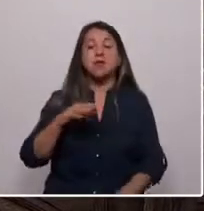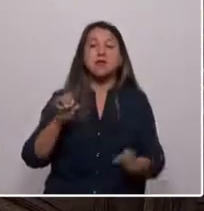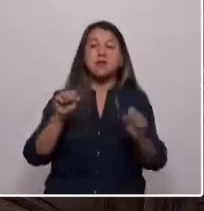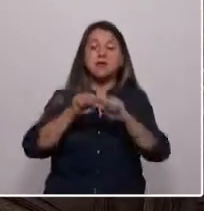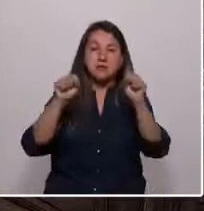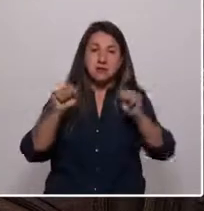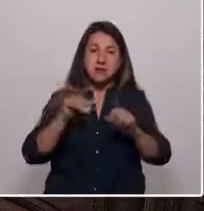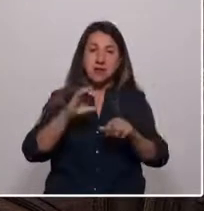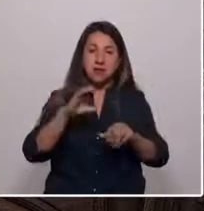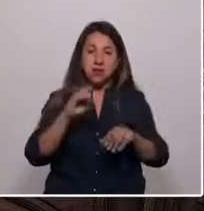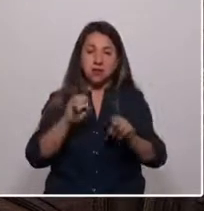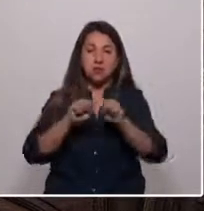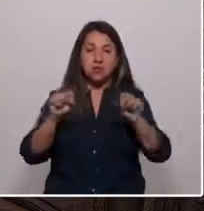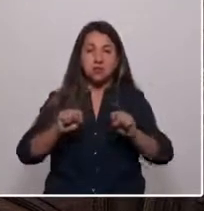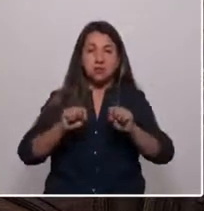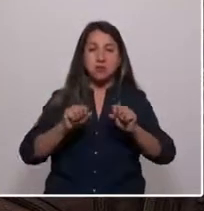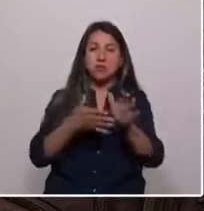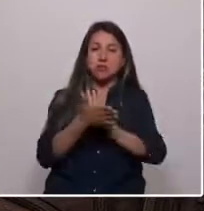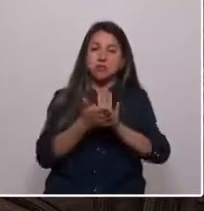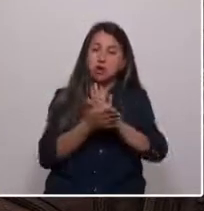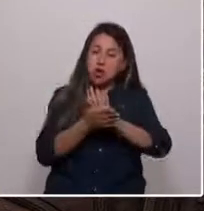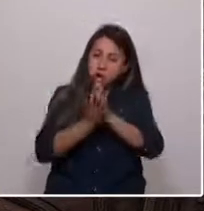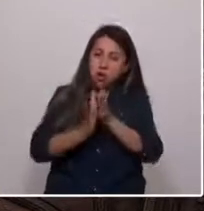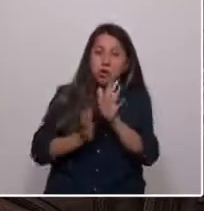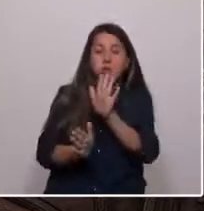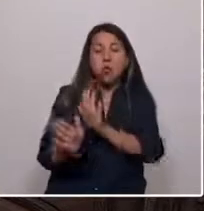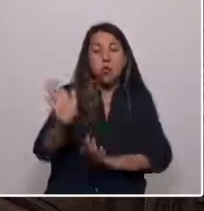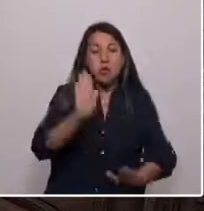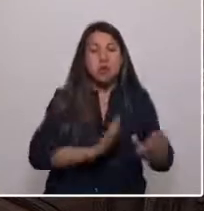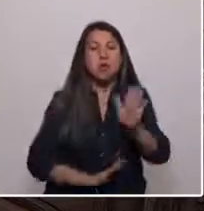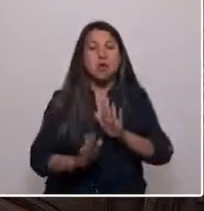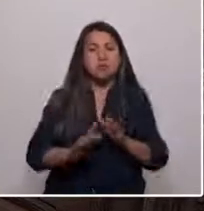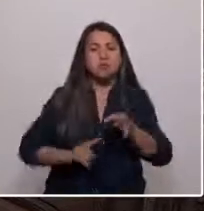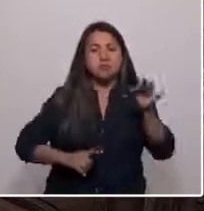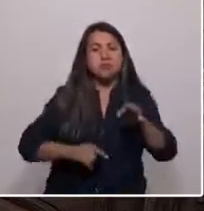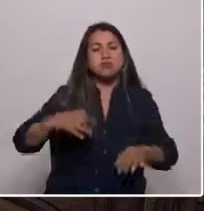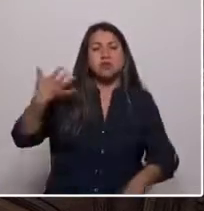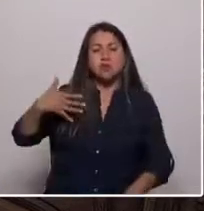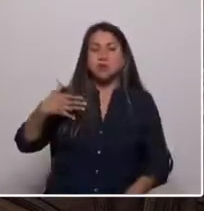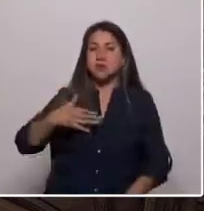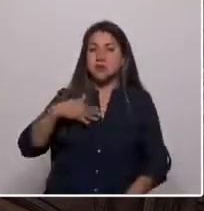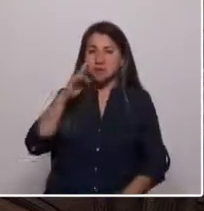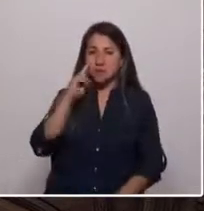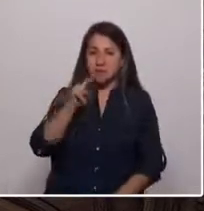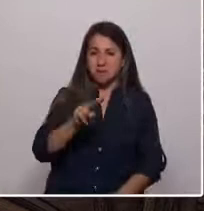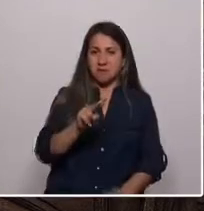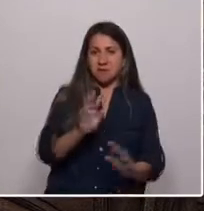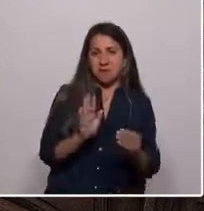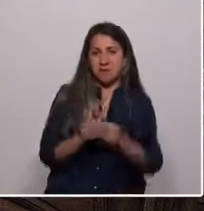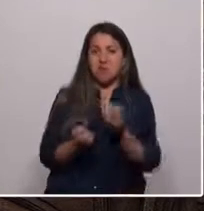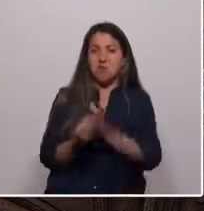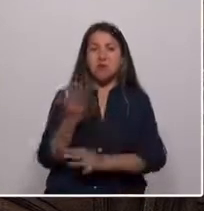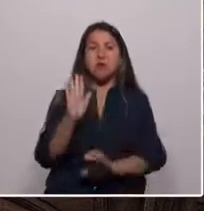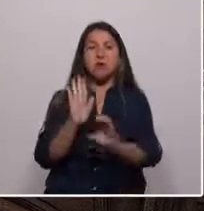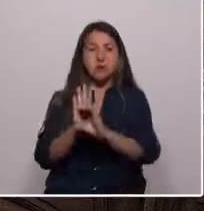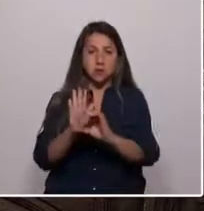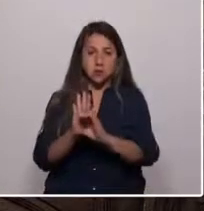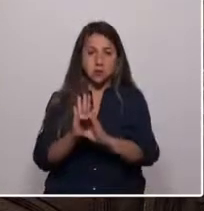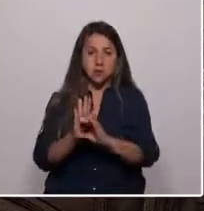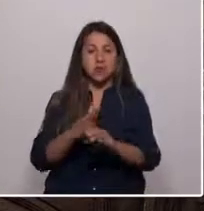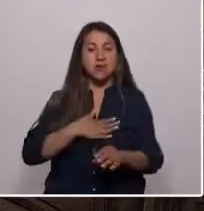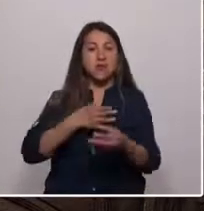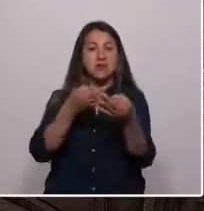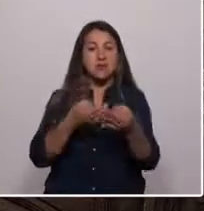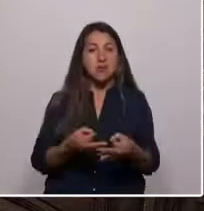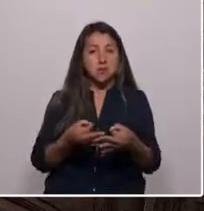y que su protección y preservación es fundamental. Es mi visión en la nueva Constitución. Por tanto, para asegurar ello,